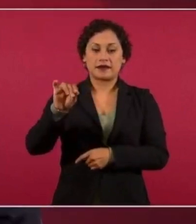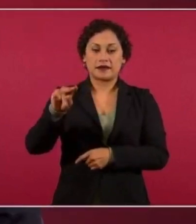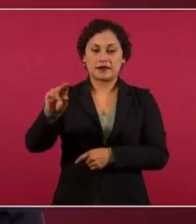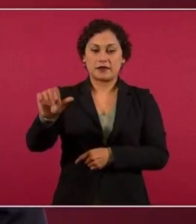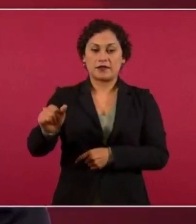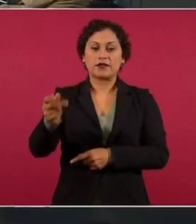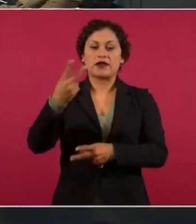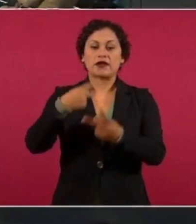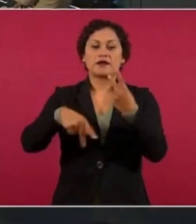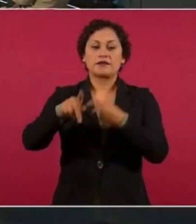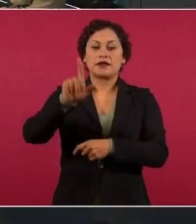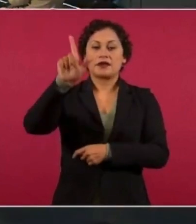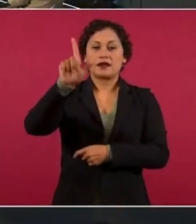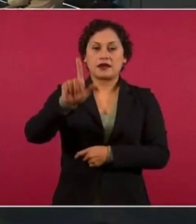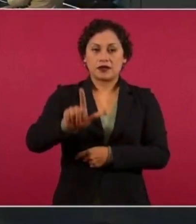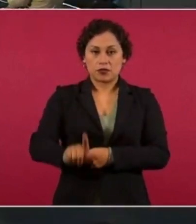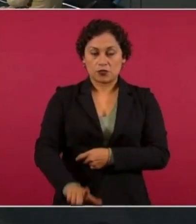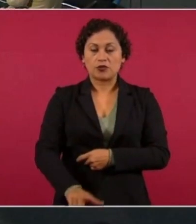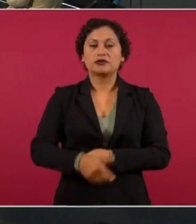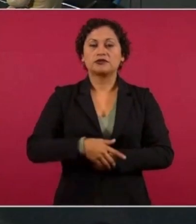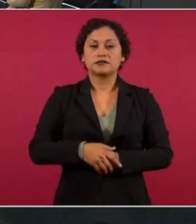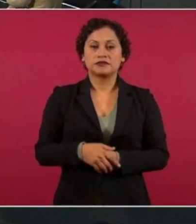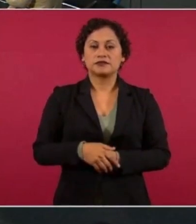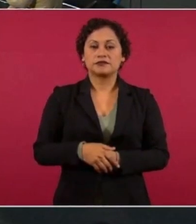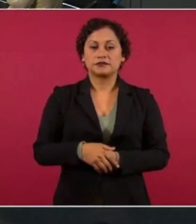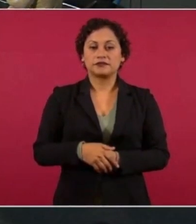lunes. ¿Qué le regaló a Marcelo, presidente?